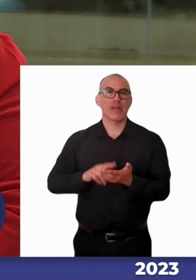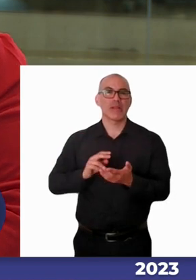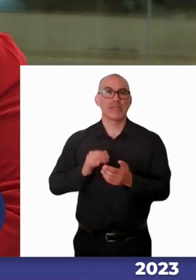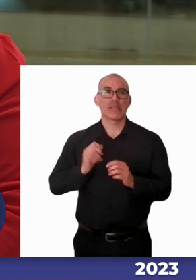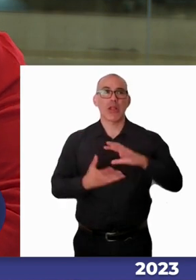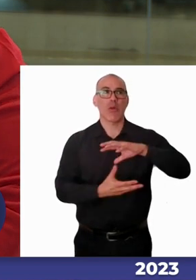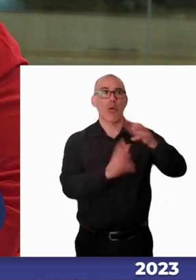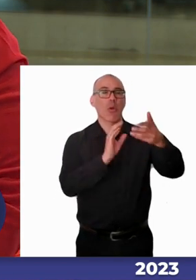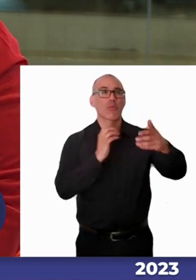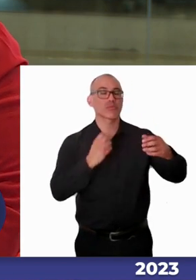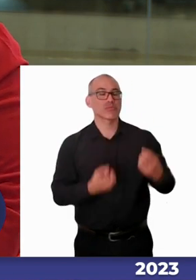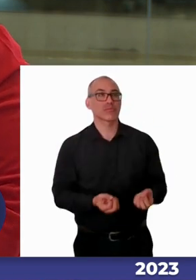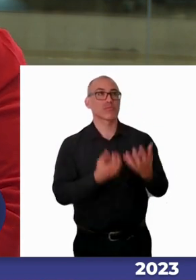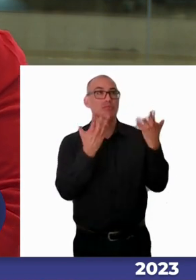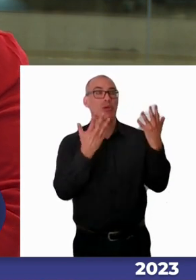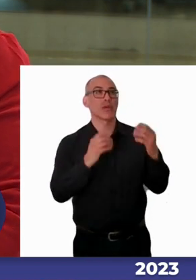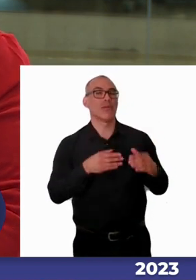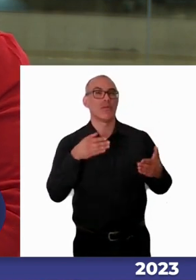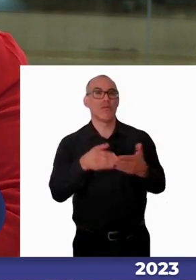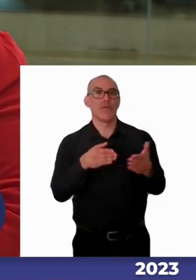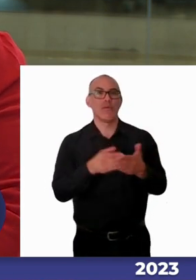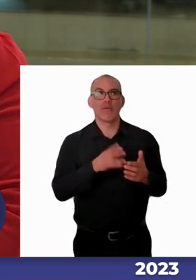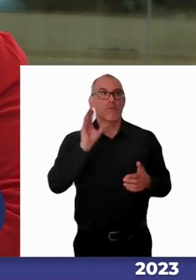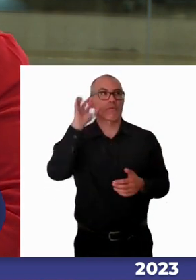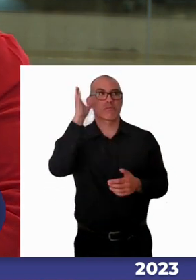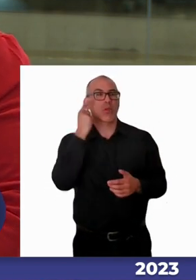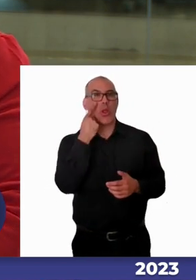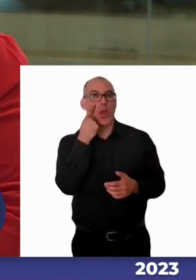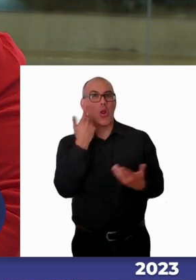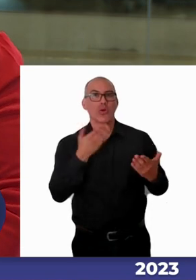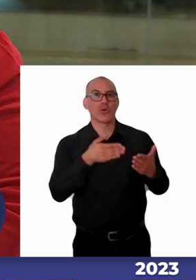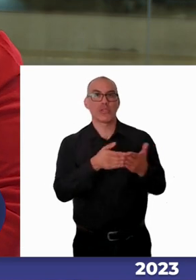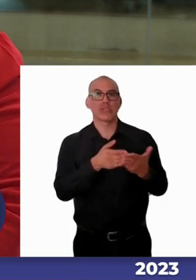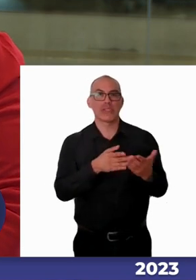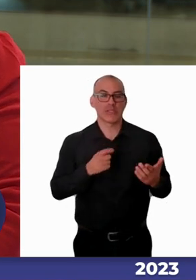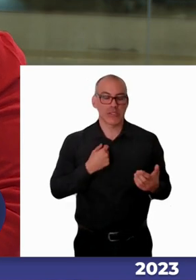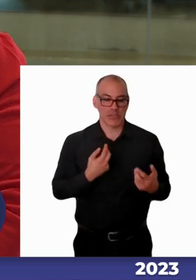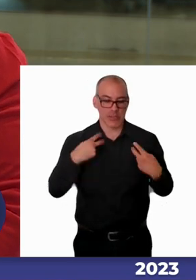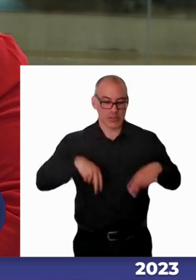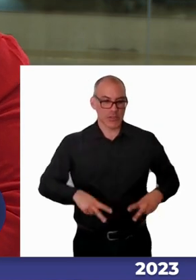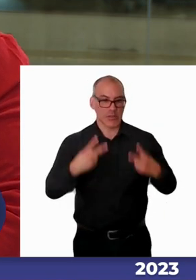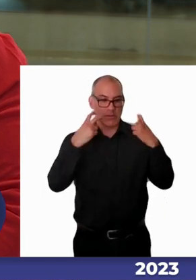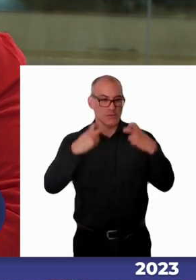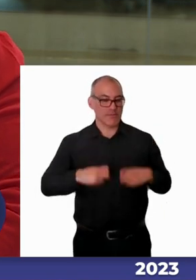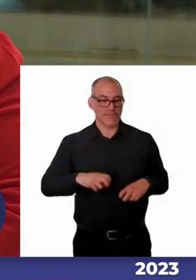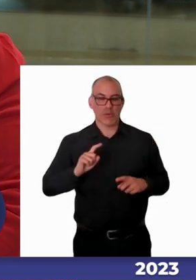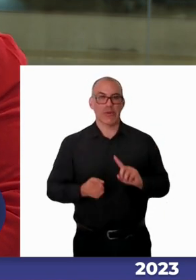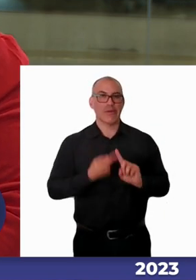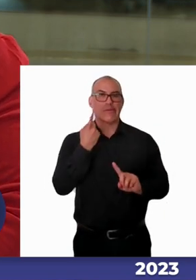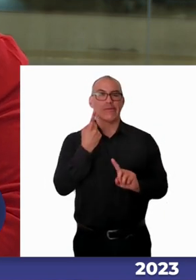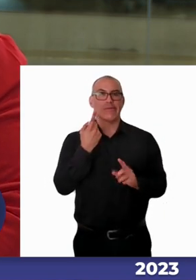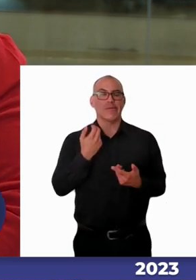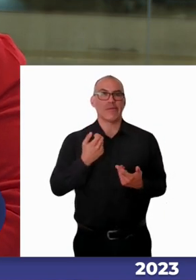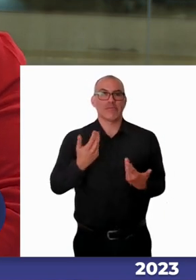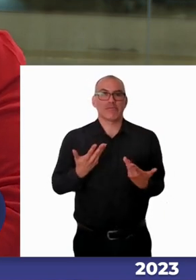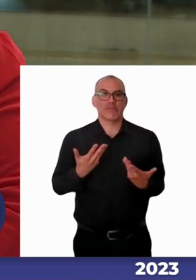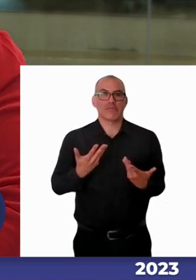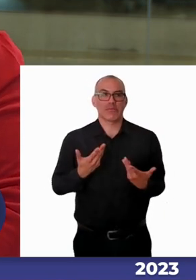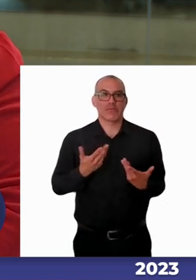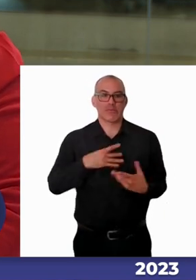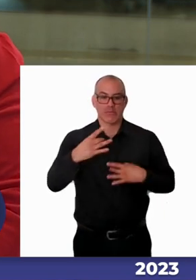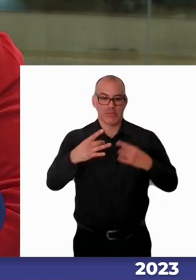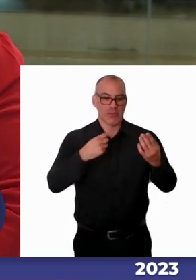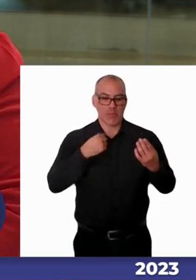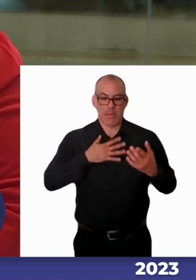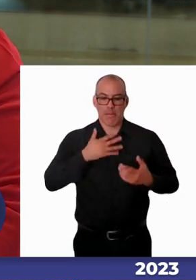a estas barreras que desconoces, tienes que empezar a conocerte a ti mismo, conocer lo que conlleva o no tu discapacidad y